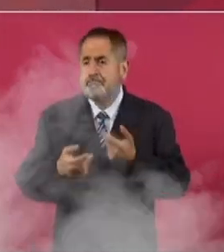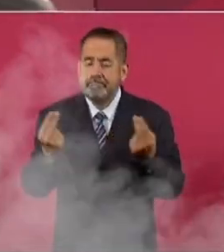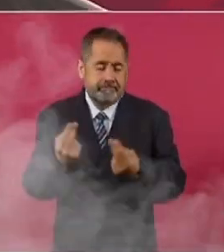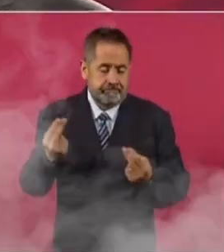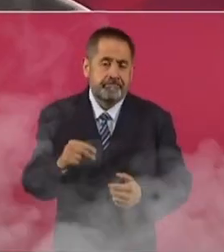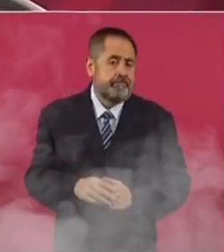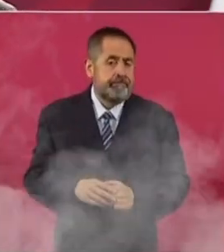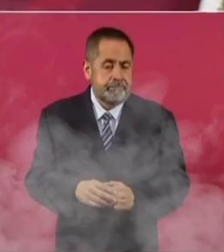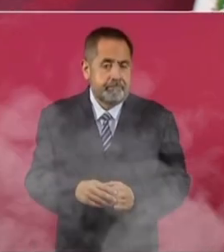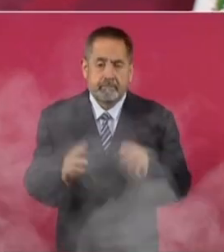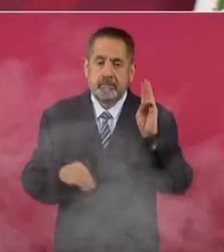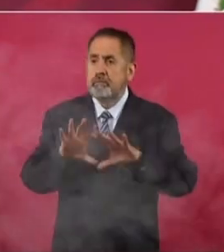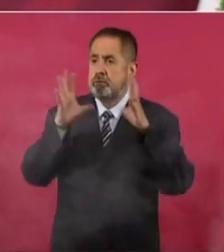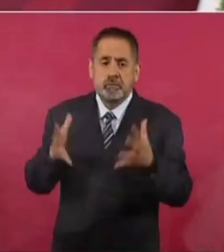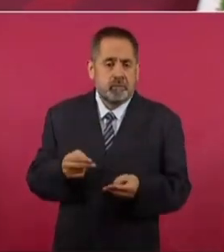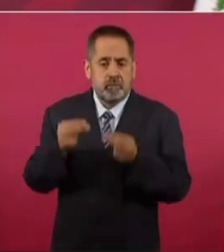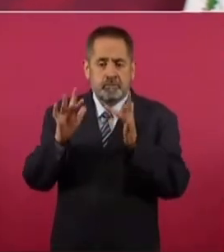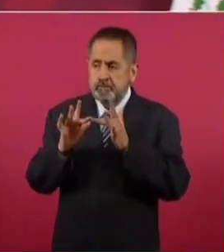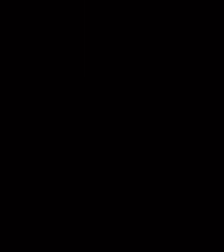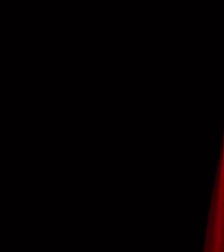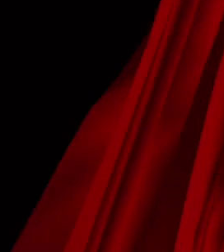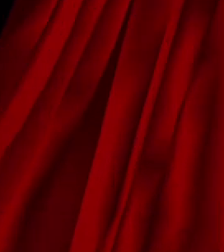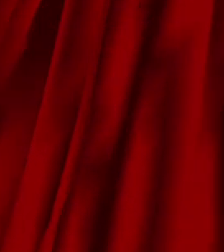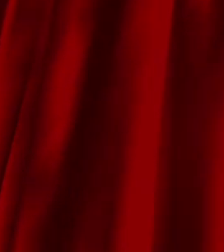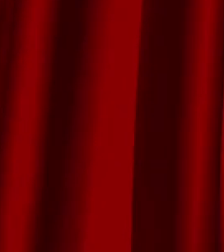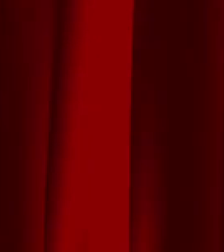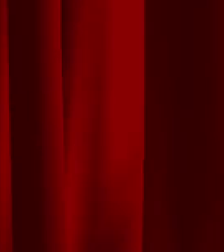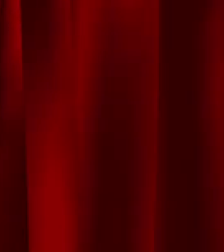Ya es un mundo globalizado en lo económico, en lo comercial.